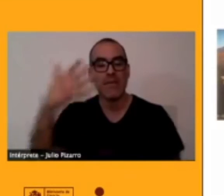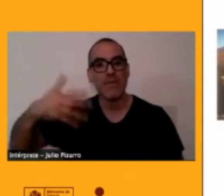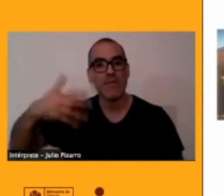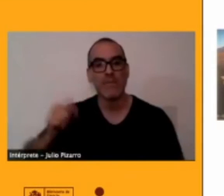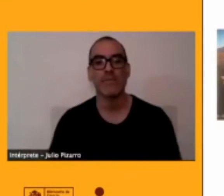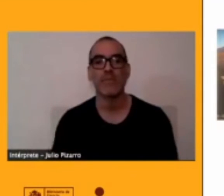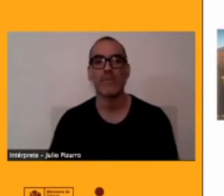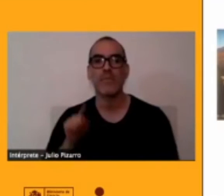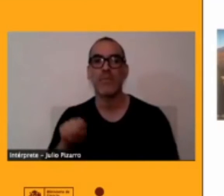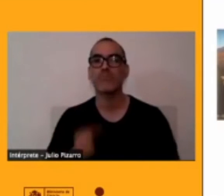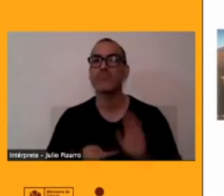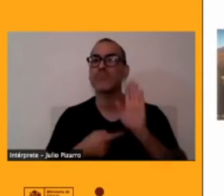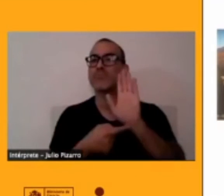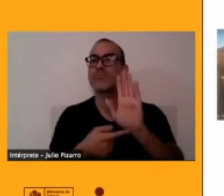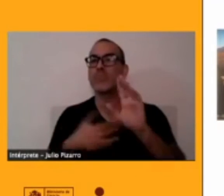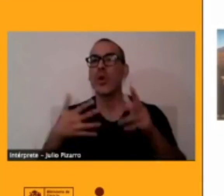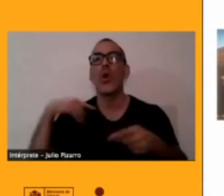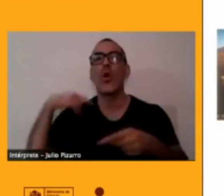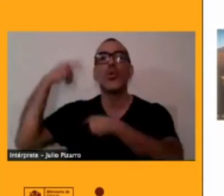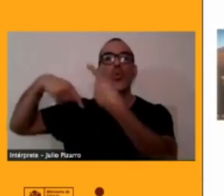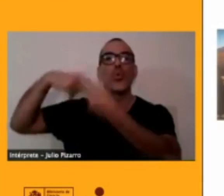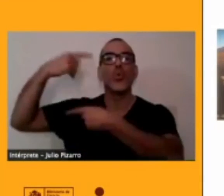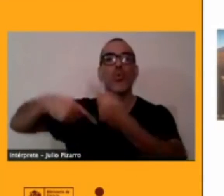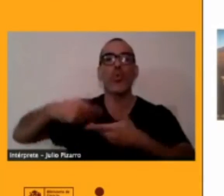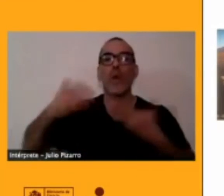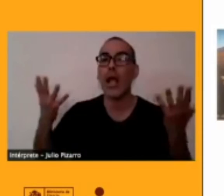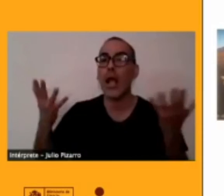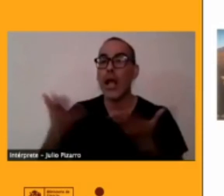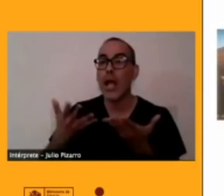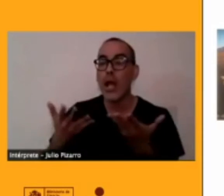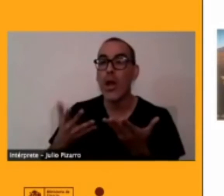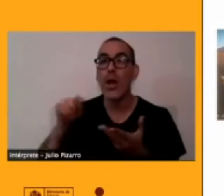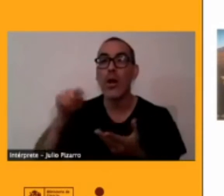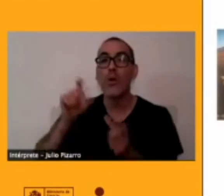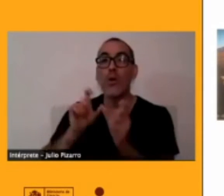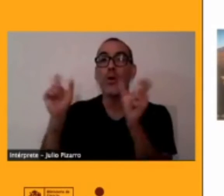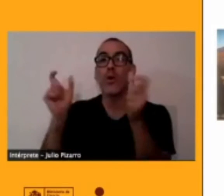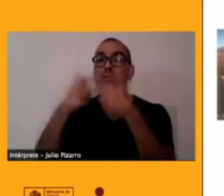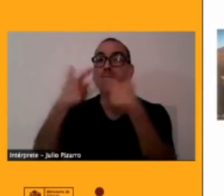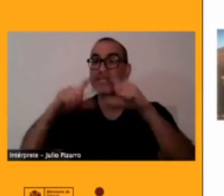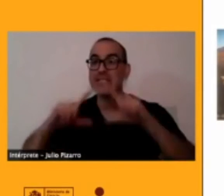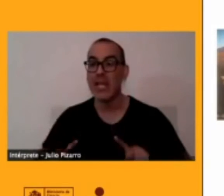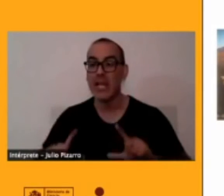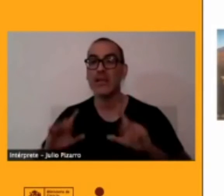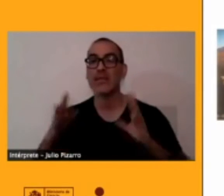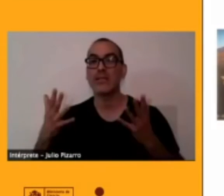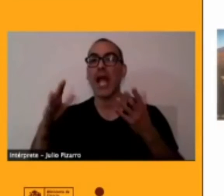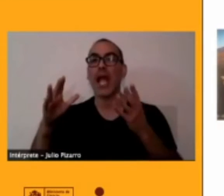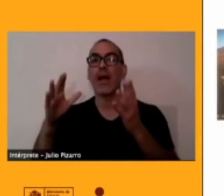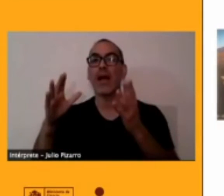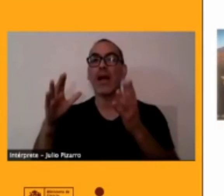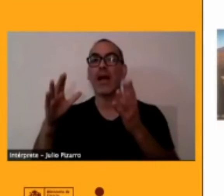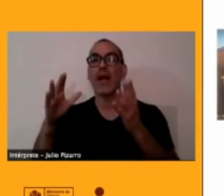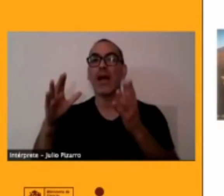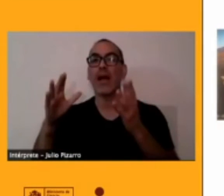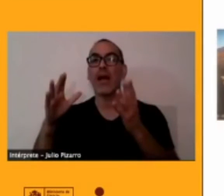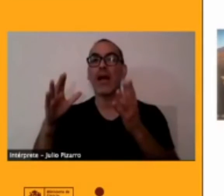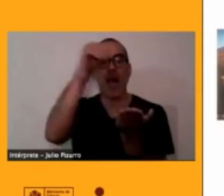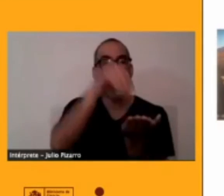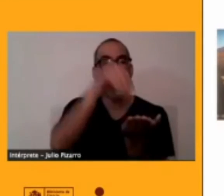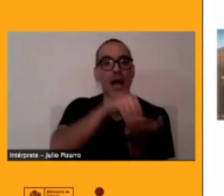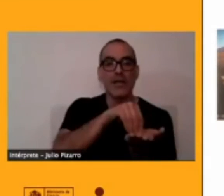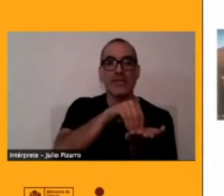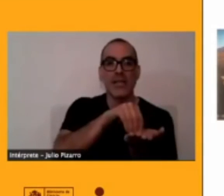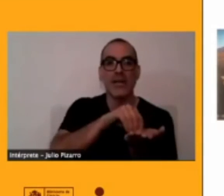cuenta la historia de cómo el Consejo Lingüístico llegó a formarse con ACTA. Luego tenemos a la